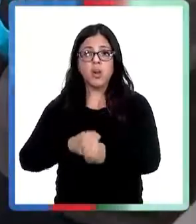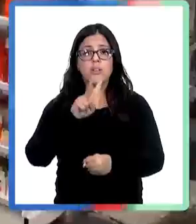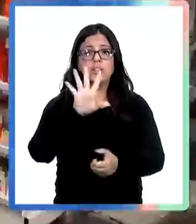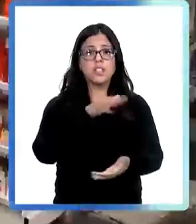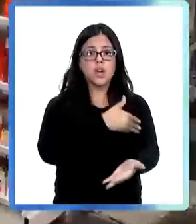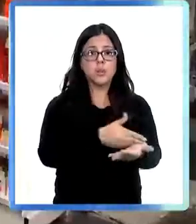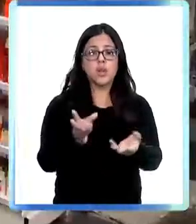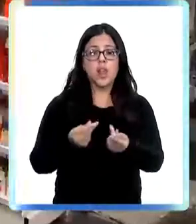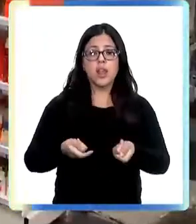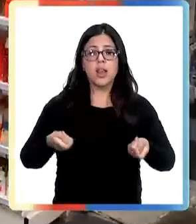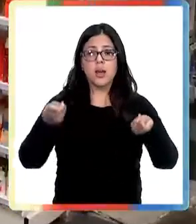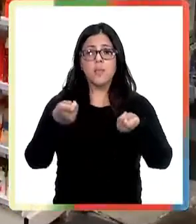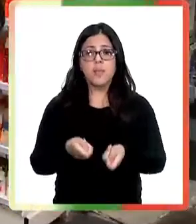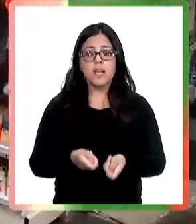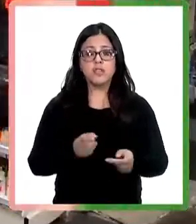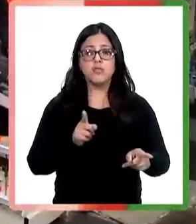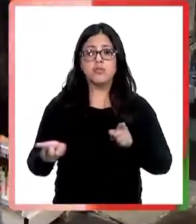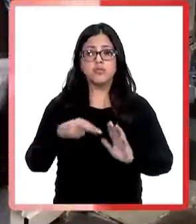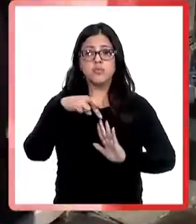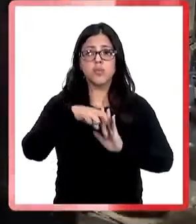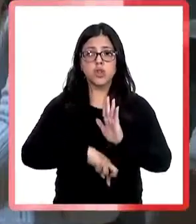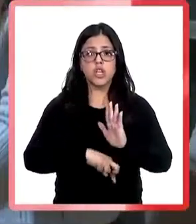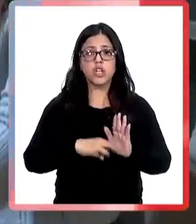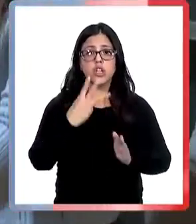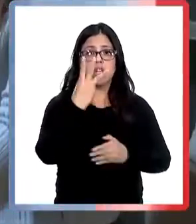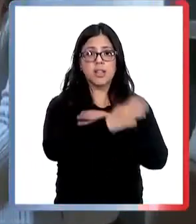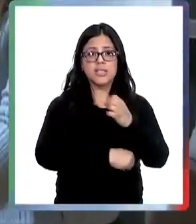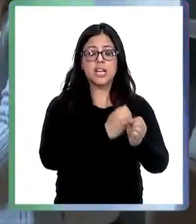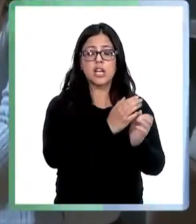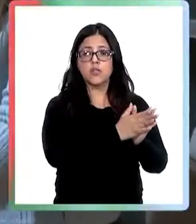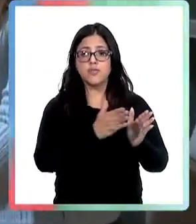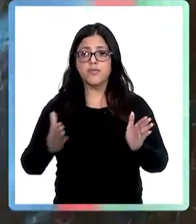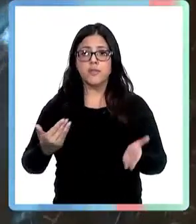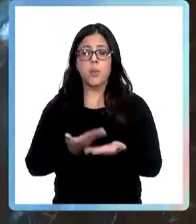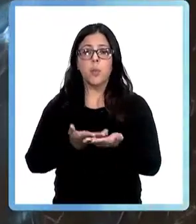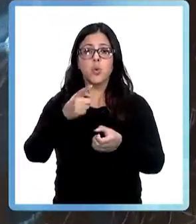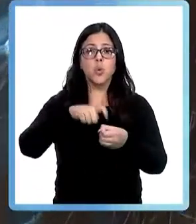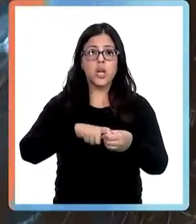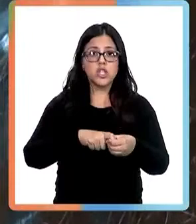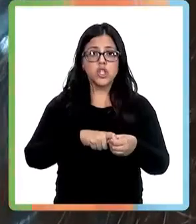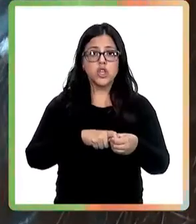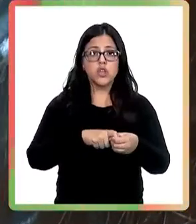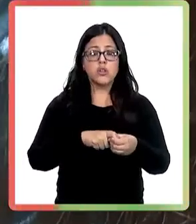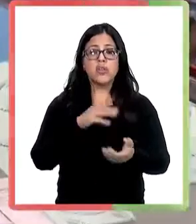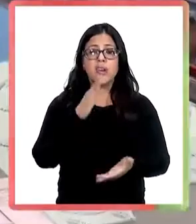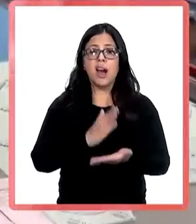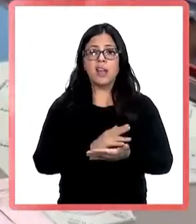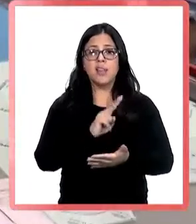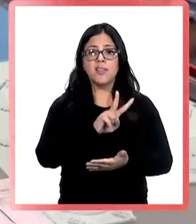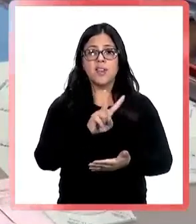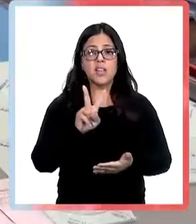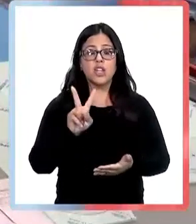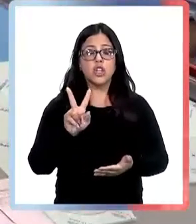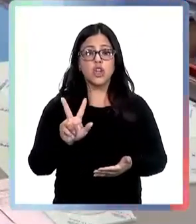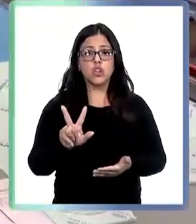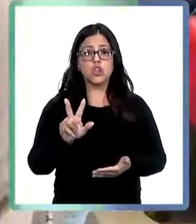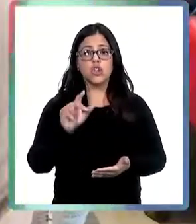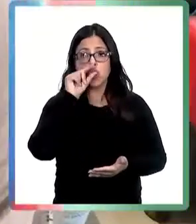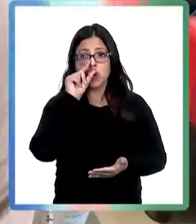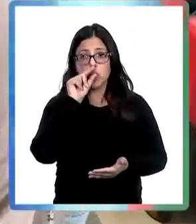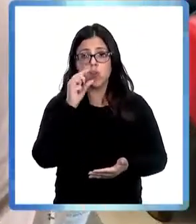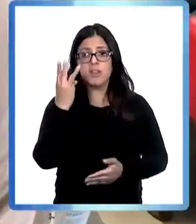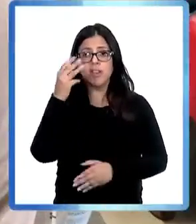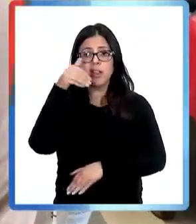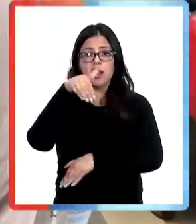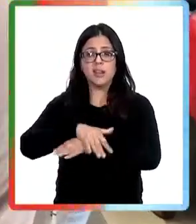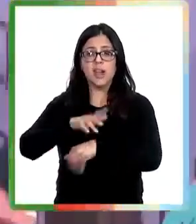Las postulaciones estarán abiertas hasta el 28 de octubre a las 15 horas por el sitio web www.cercotec